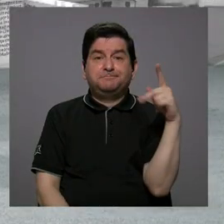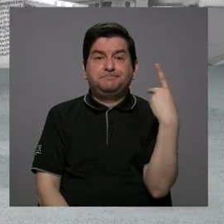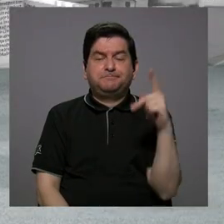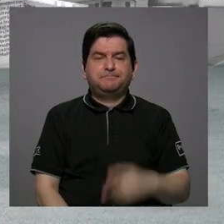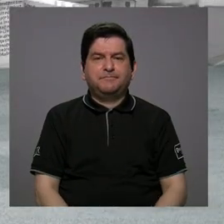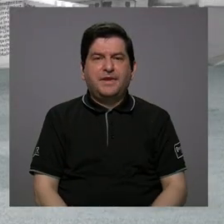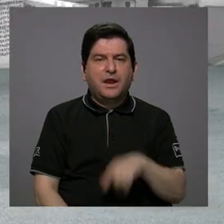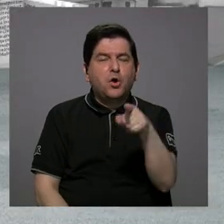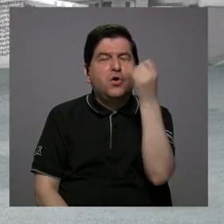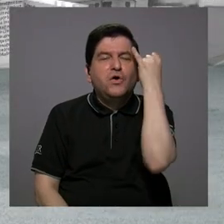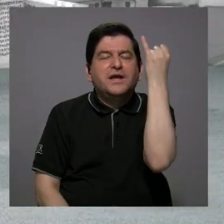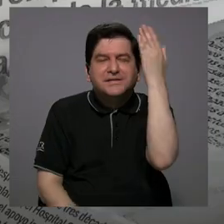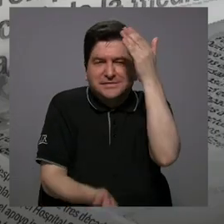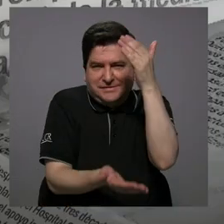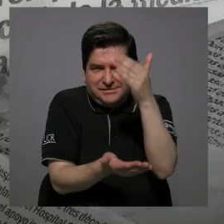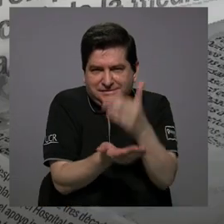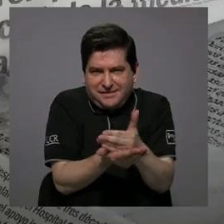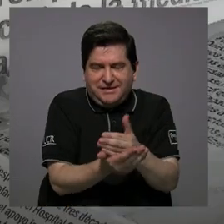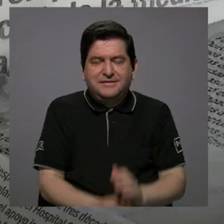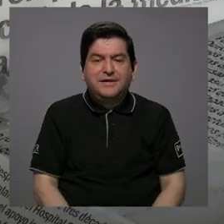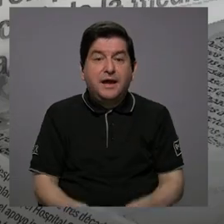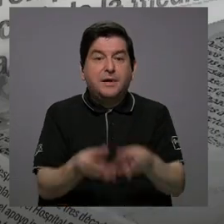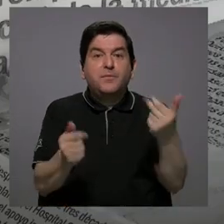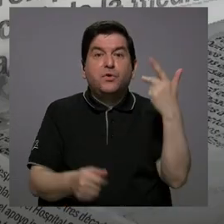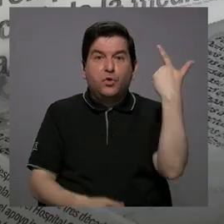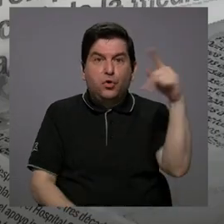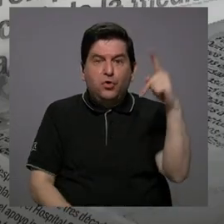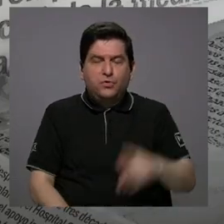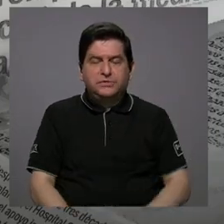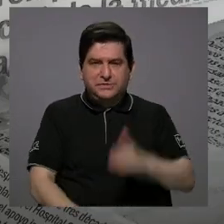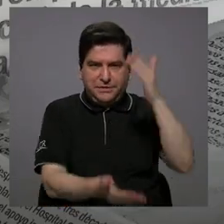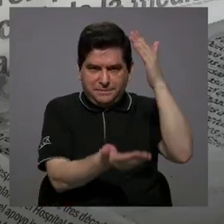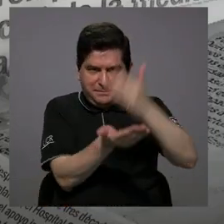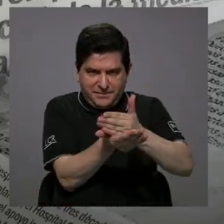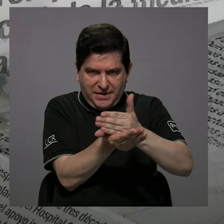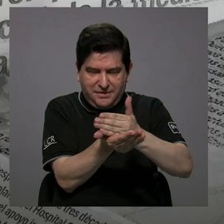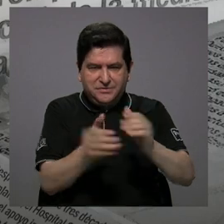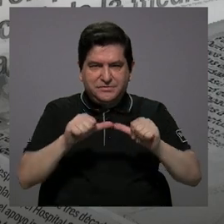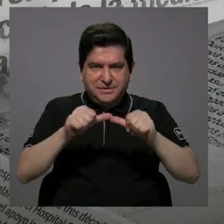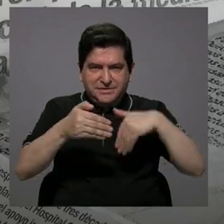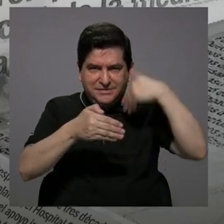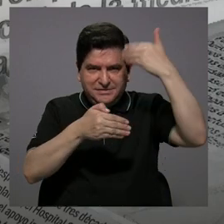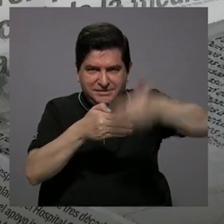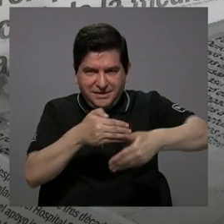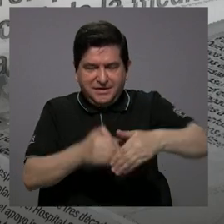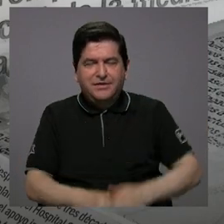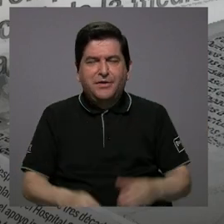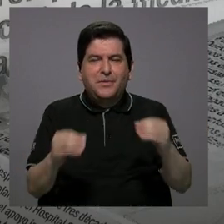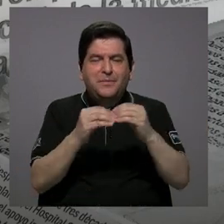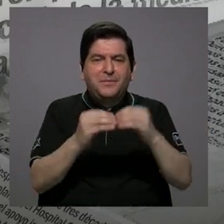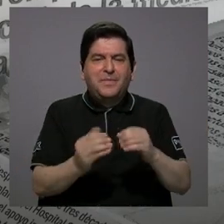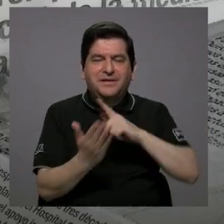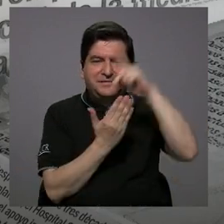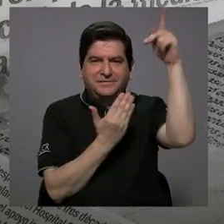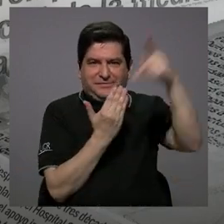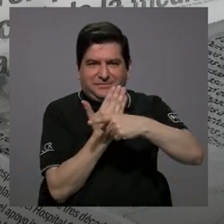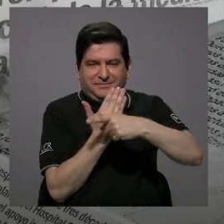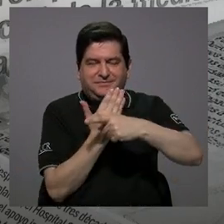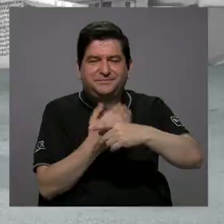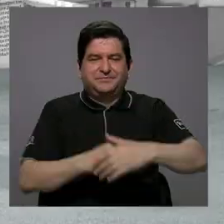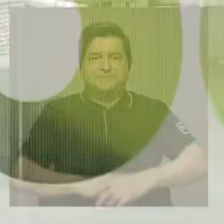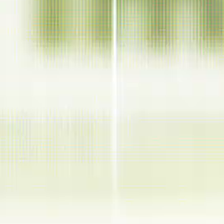Nos vamos a quedar con esto, está generando riesgos. Vamos a hacer una pausa y enseguida continuamos con más de este programa.